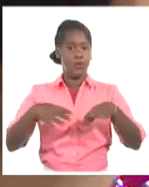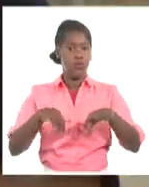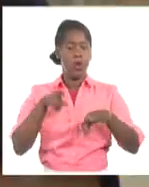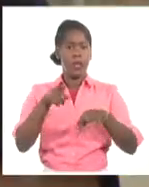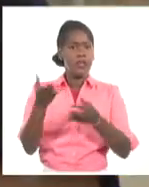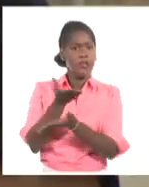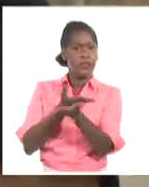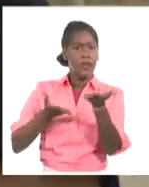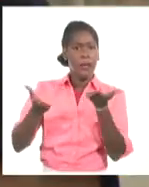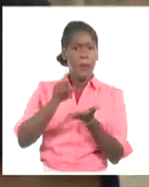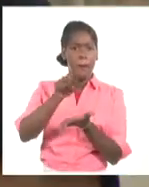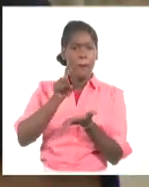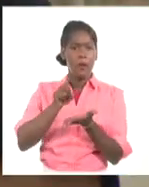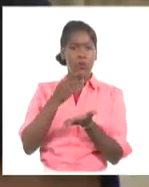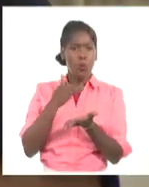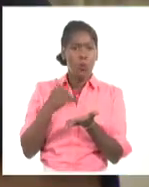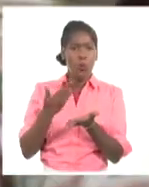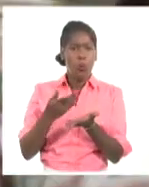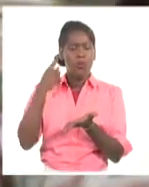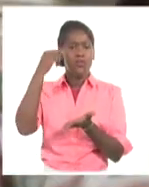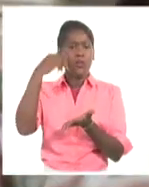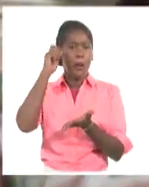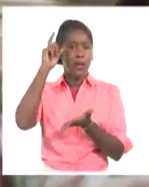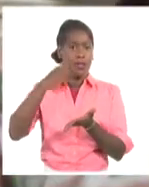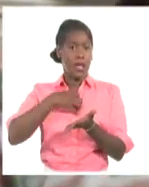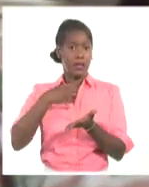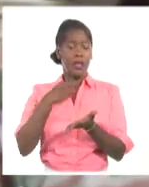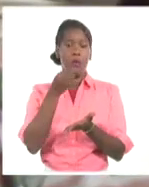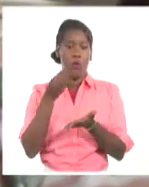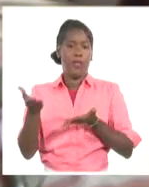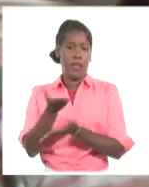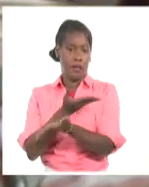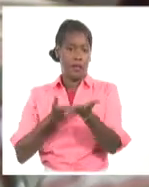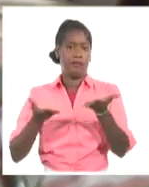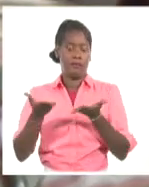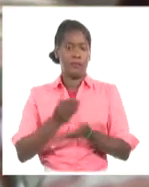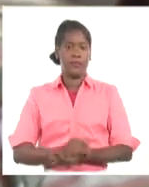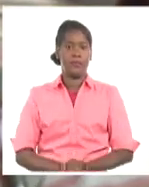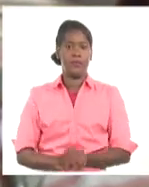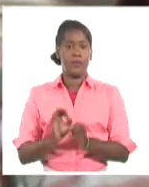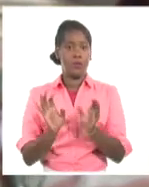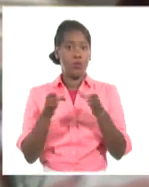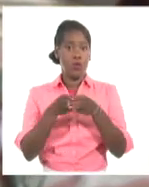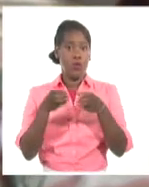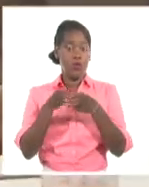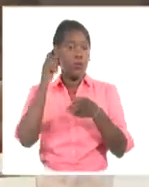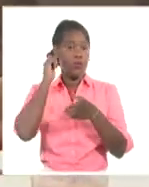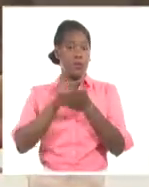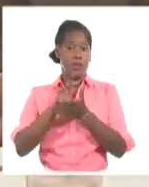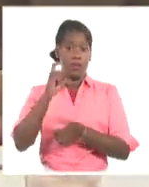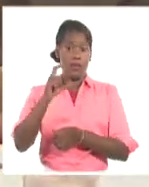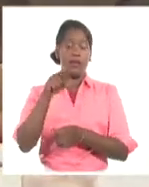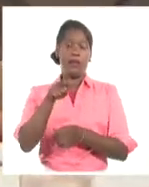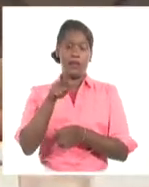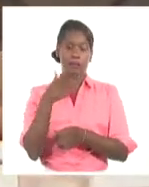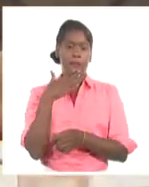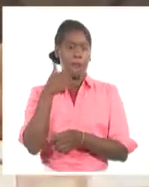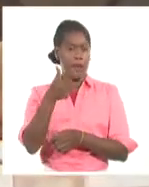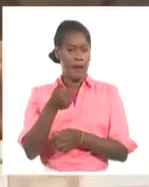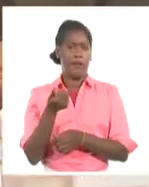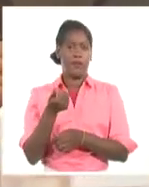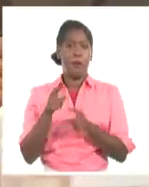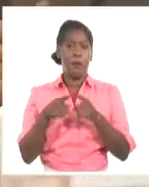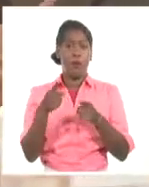infundadas acerca de su contenido. La Federación de Mujeres Cubanas en la Isla de la Juventud agrupa a más de 30.000